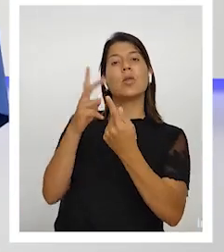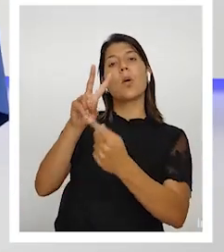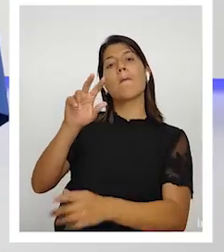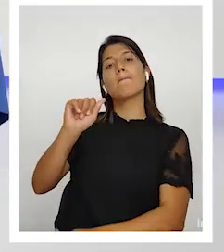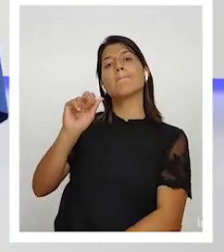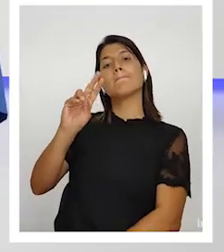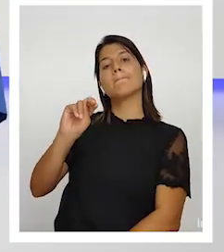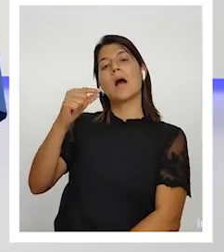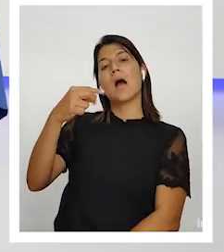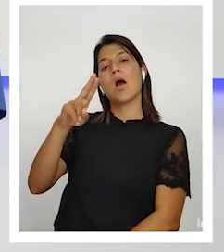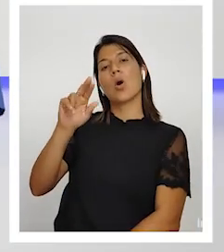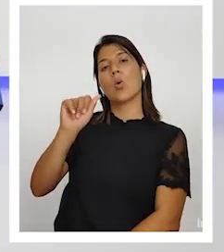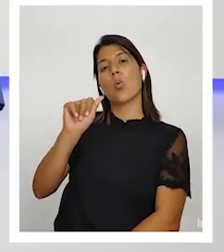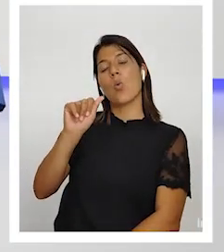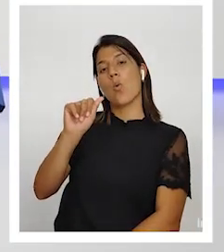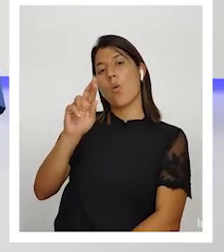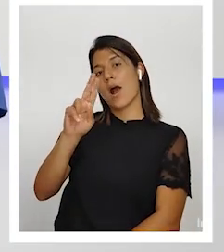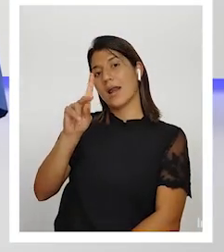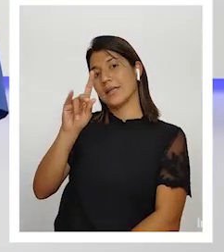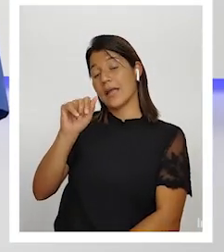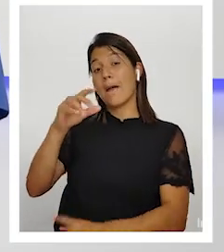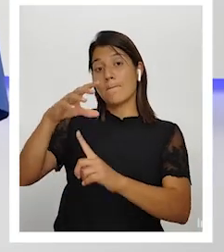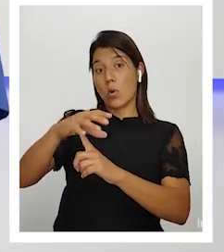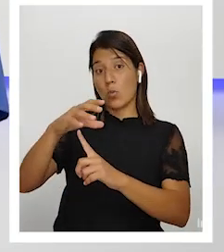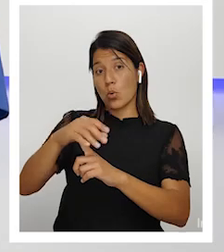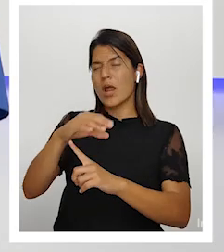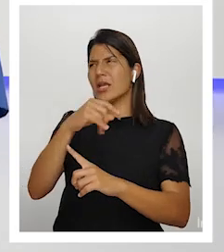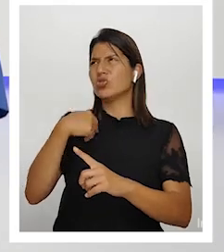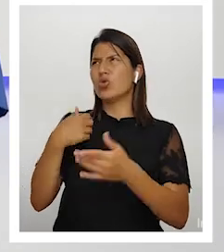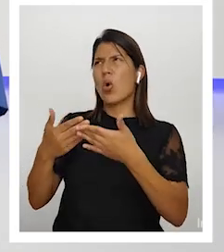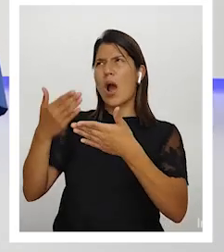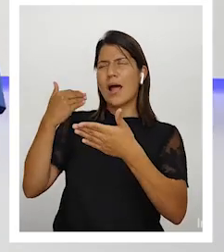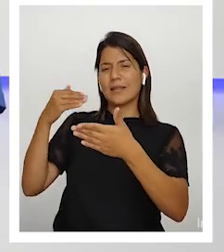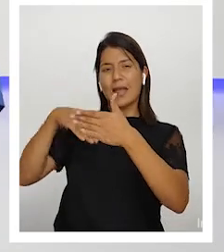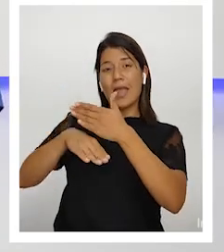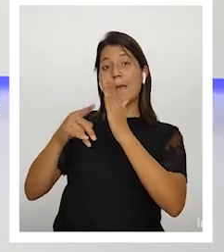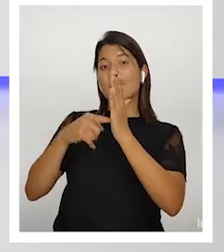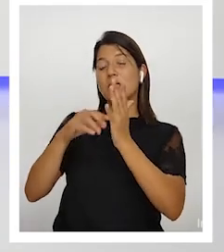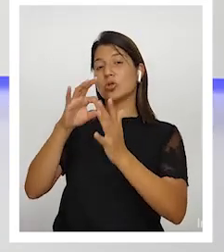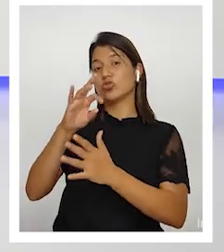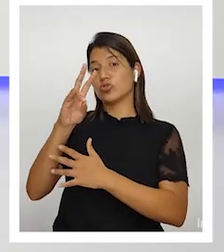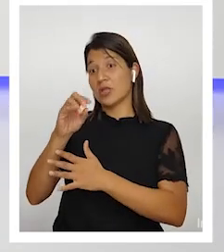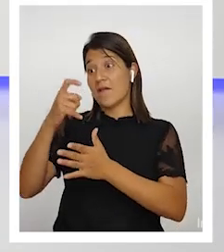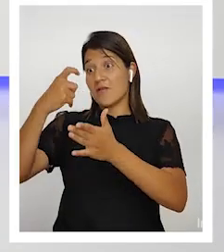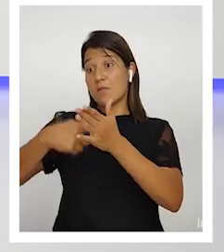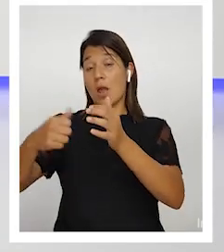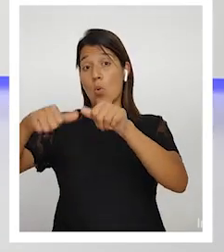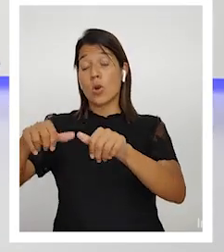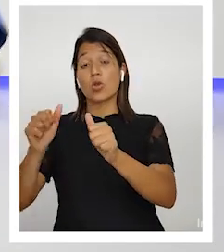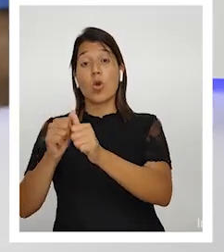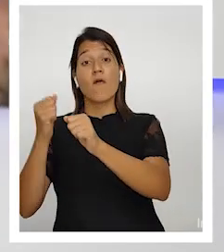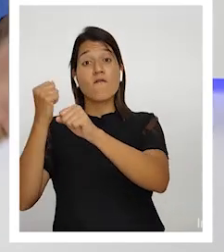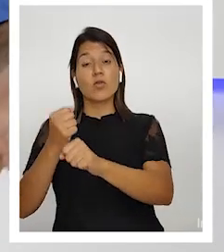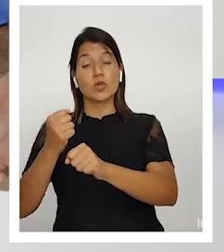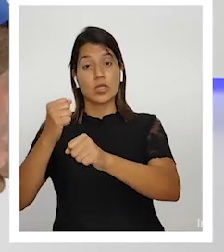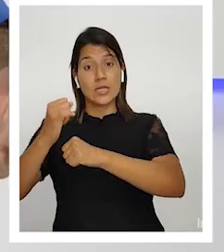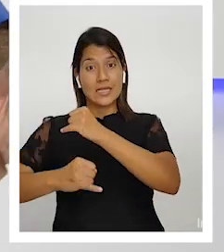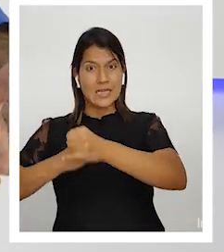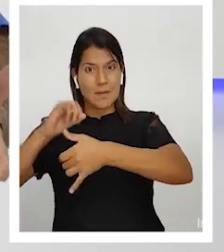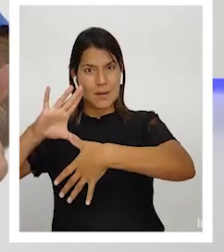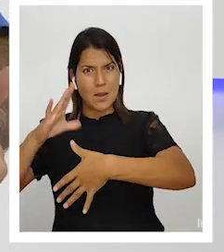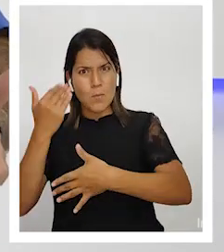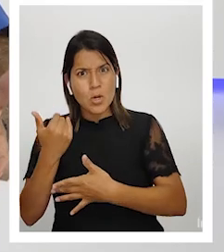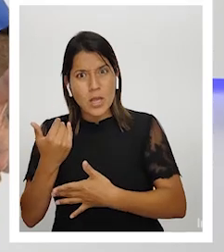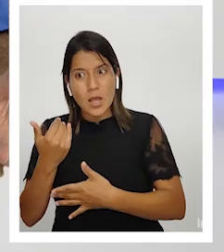de la escuela de planificación y promoción social en los años 70 firmamos un convenio con la fundación interamericana porque hay intereses